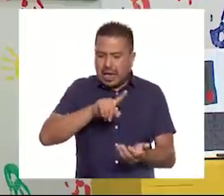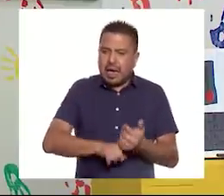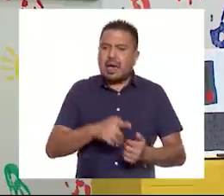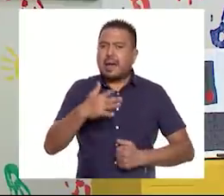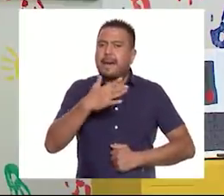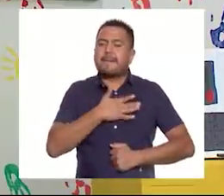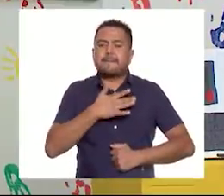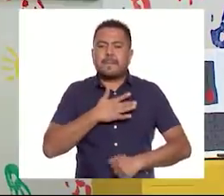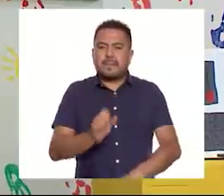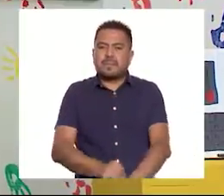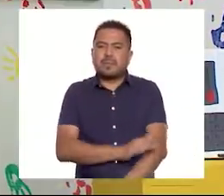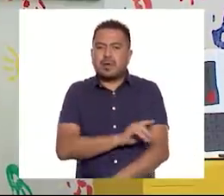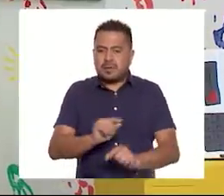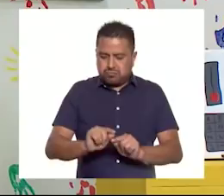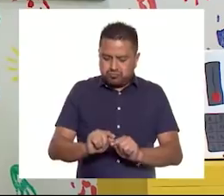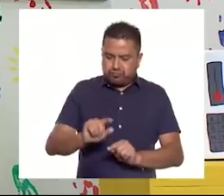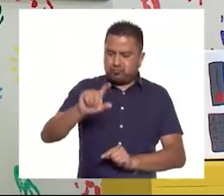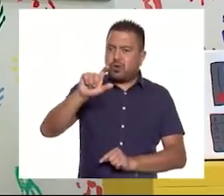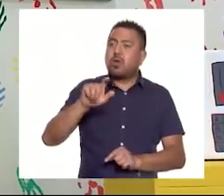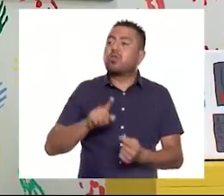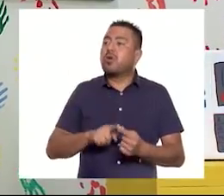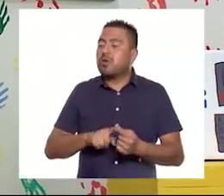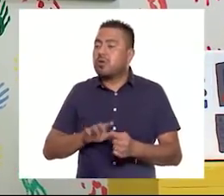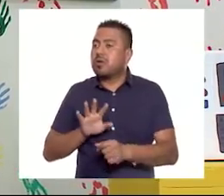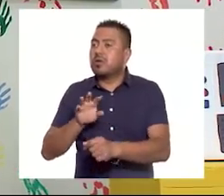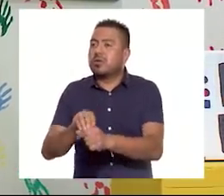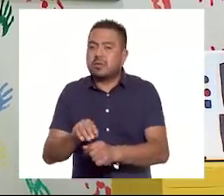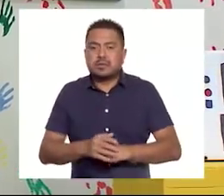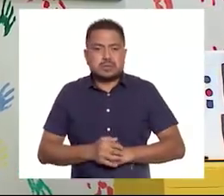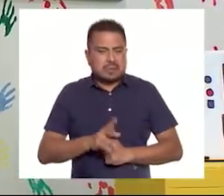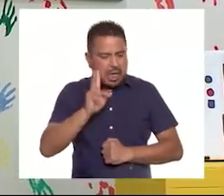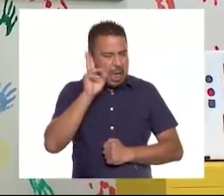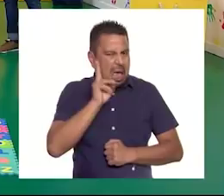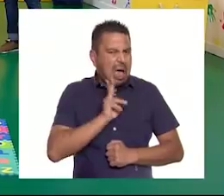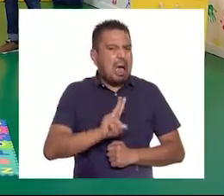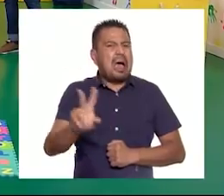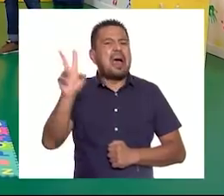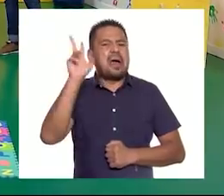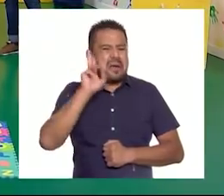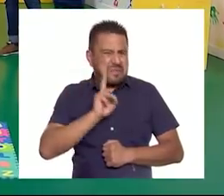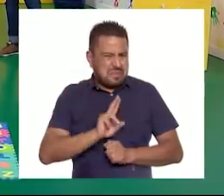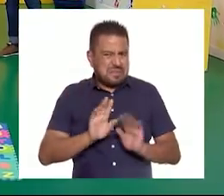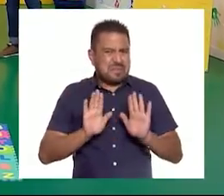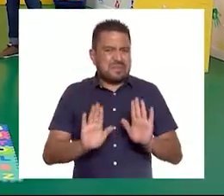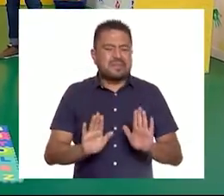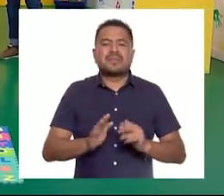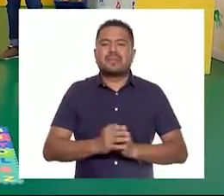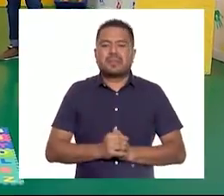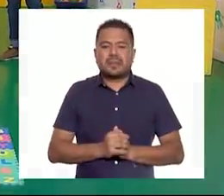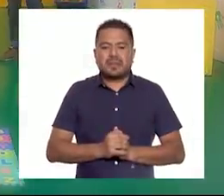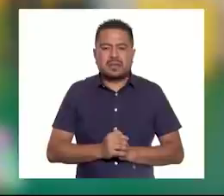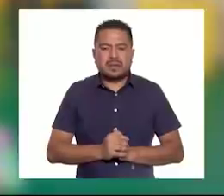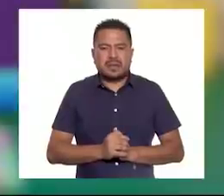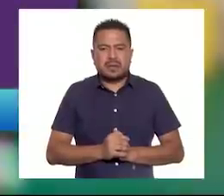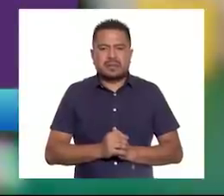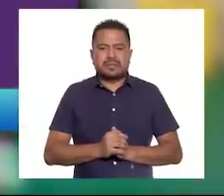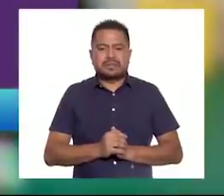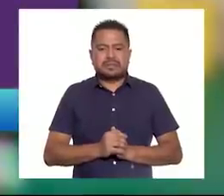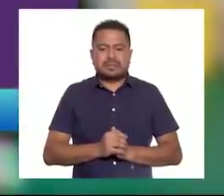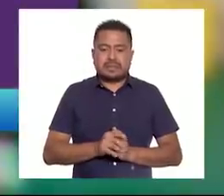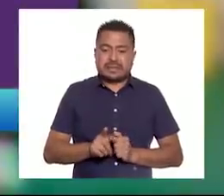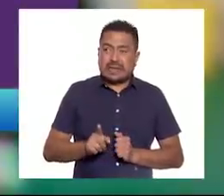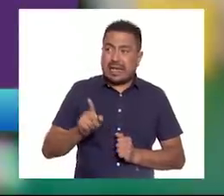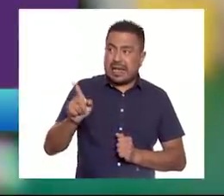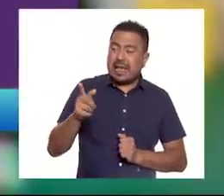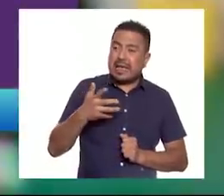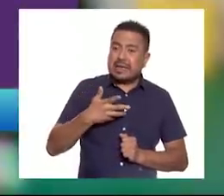nuestro emocionómetro? ¿Tú sabes, Marianita, dónde? A ver, vamos a ver. A ver, la frustración... Ah, ahí